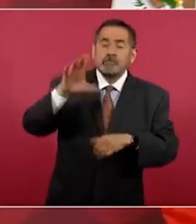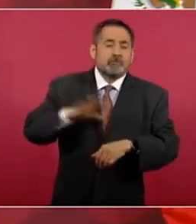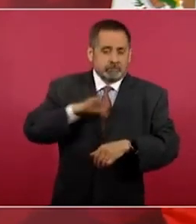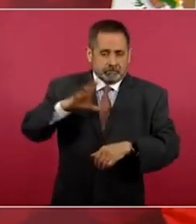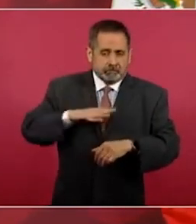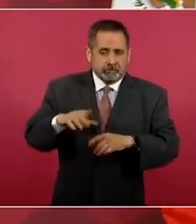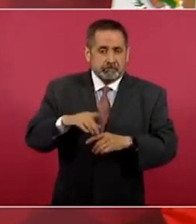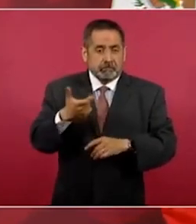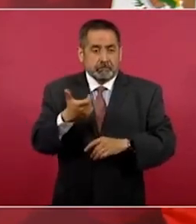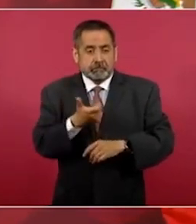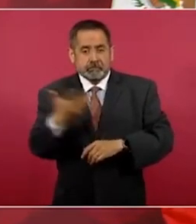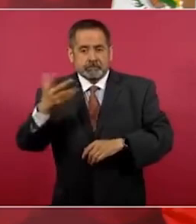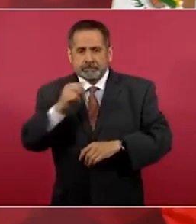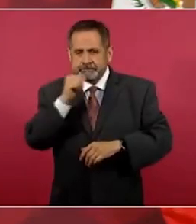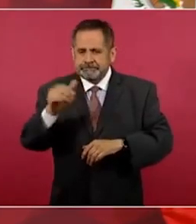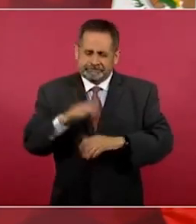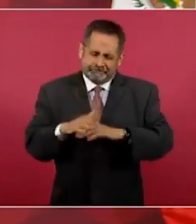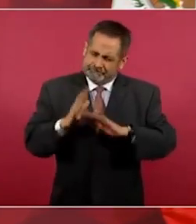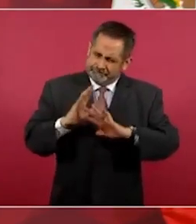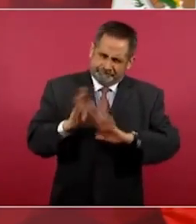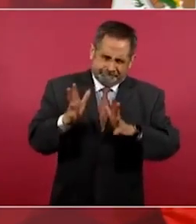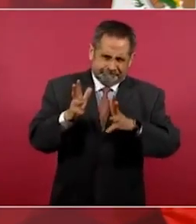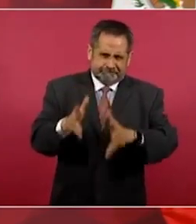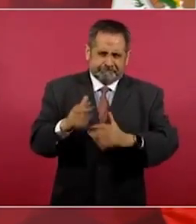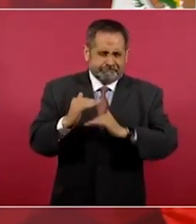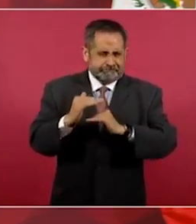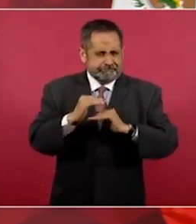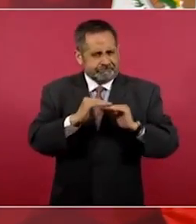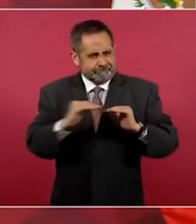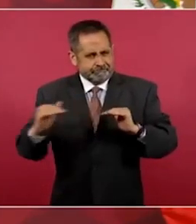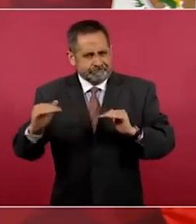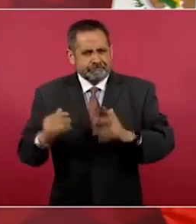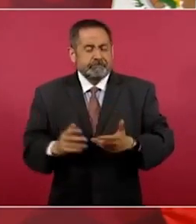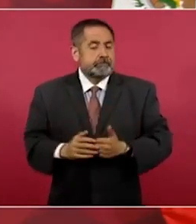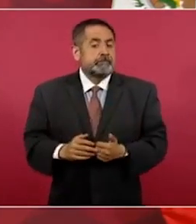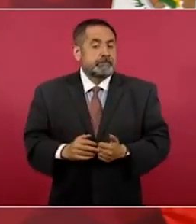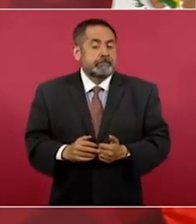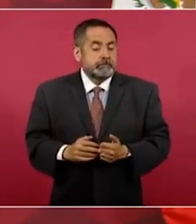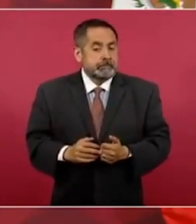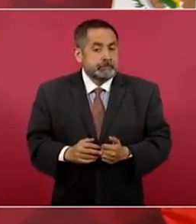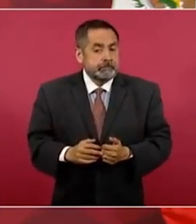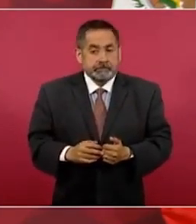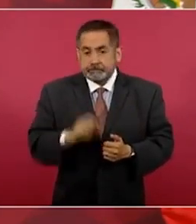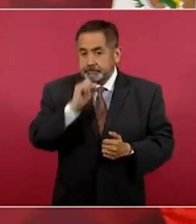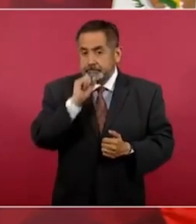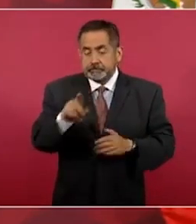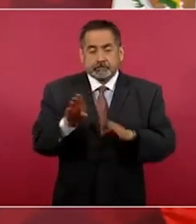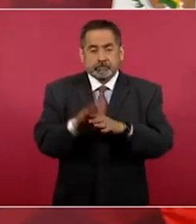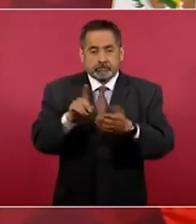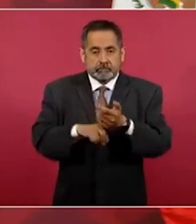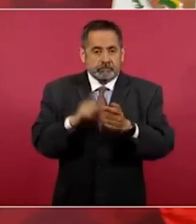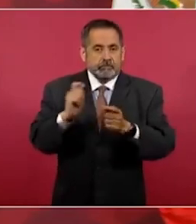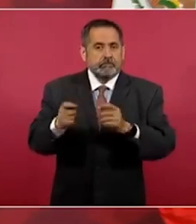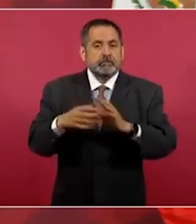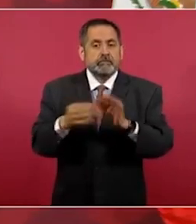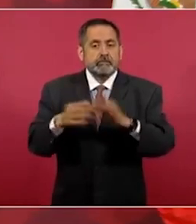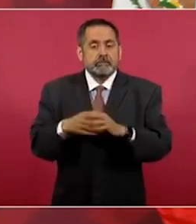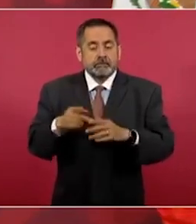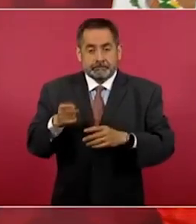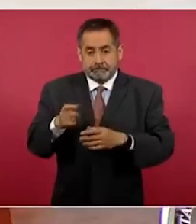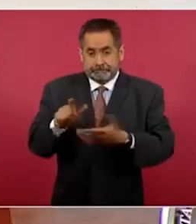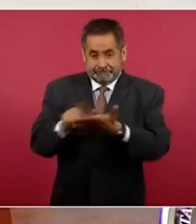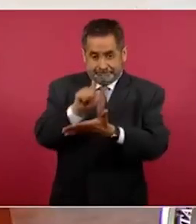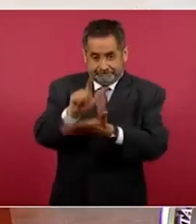que no aumente el precio de la luz, porque incluso con esa